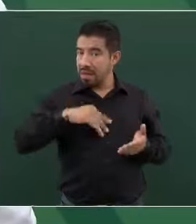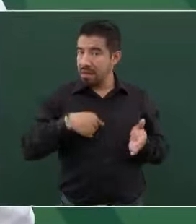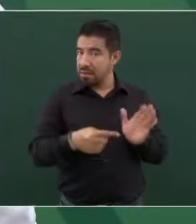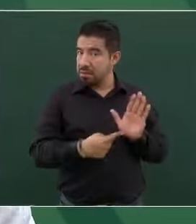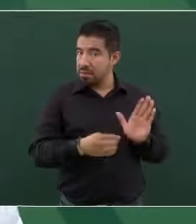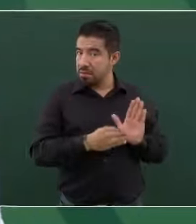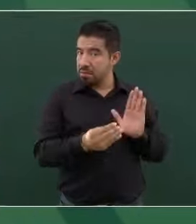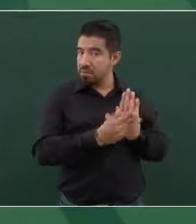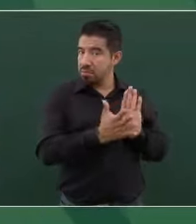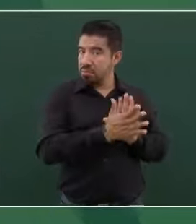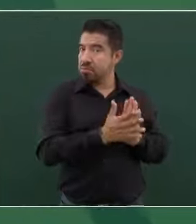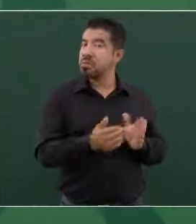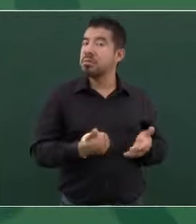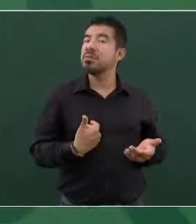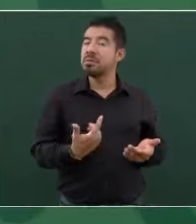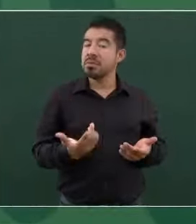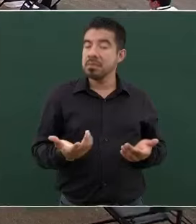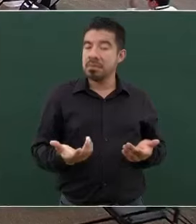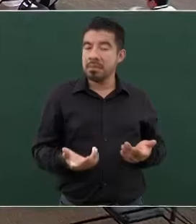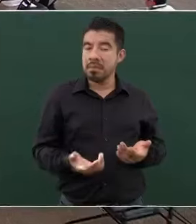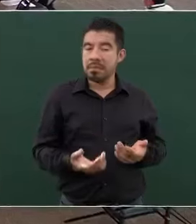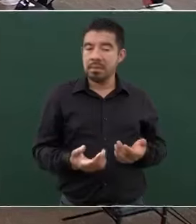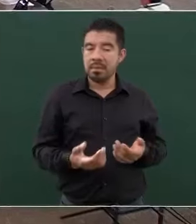Como decía Kankuczynski,